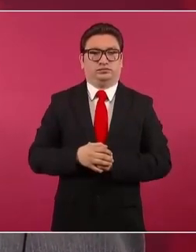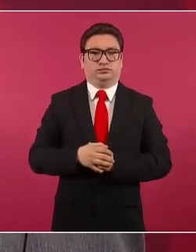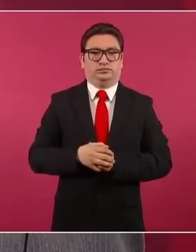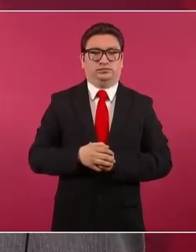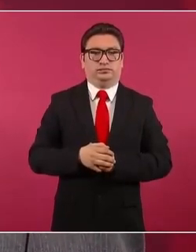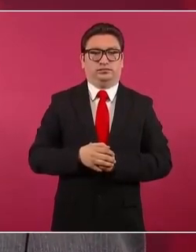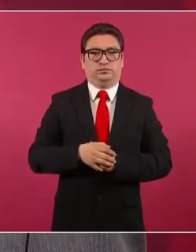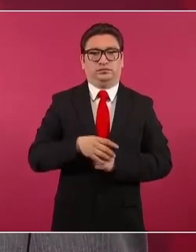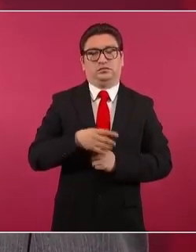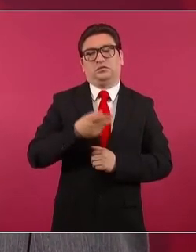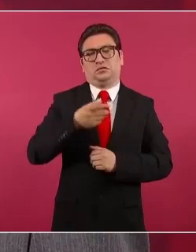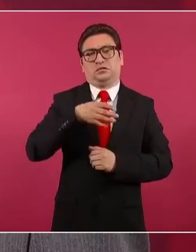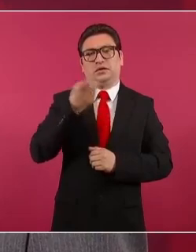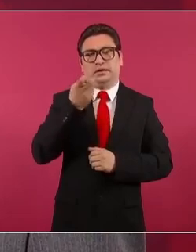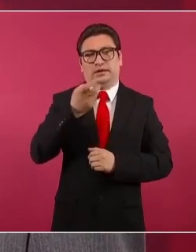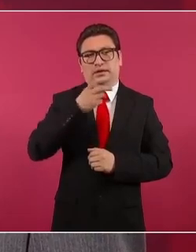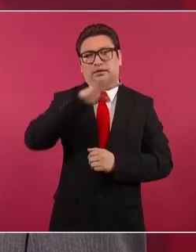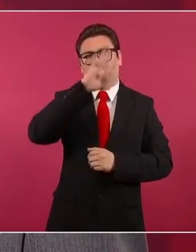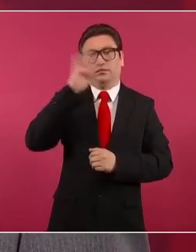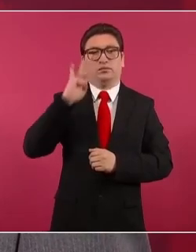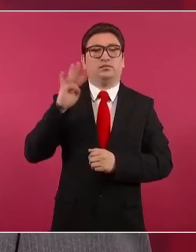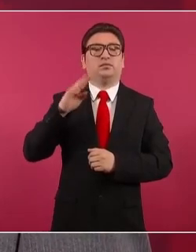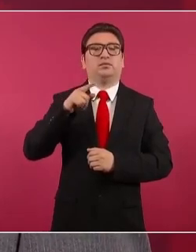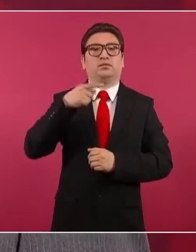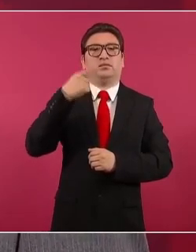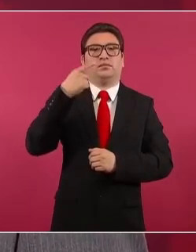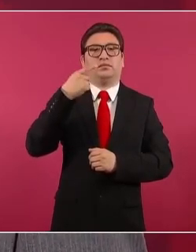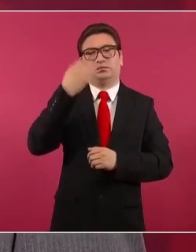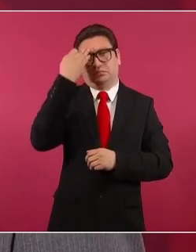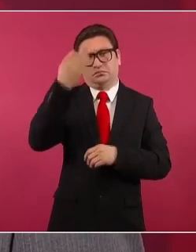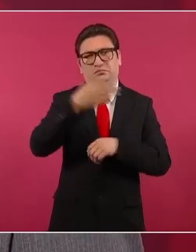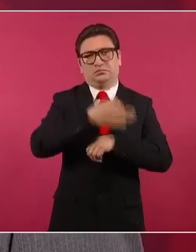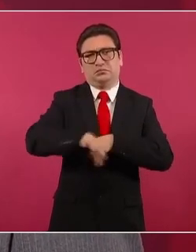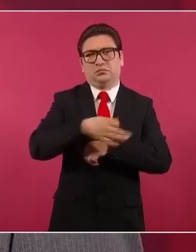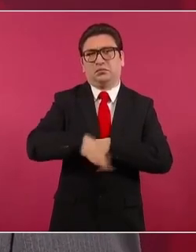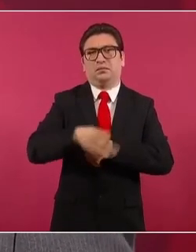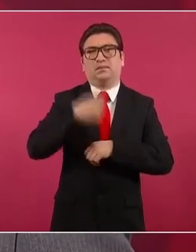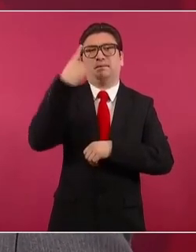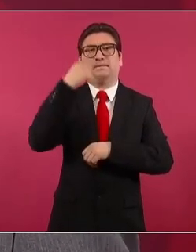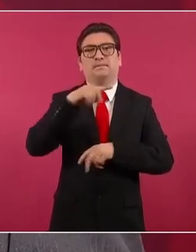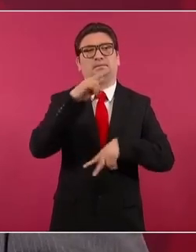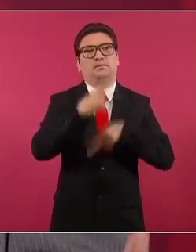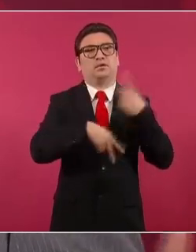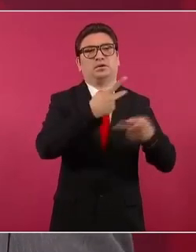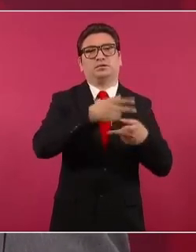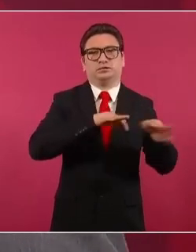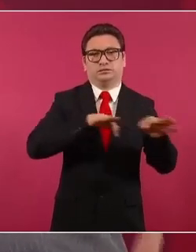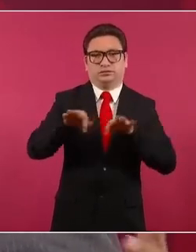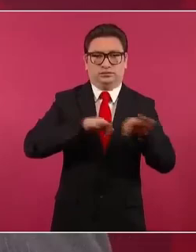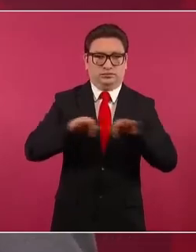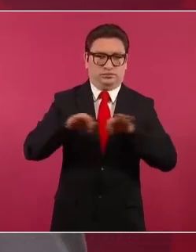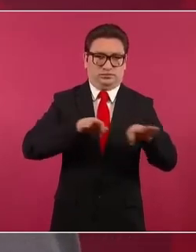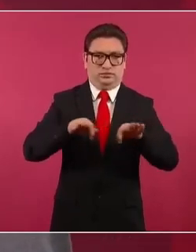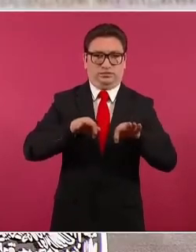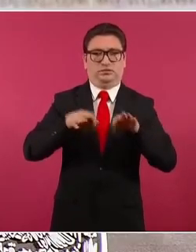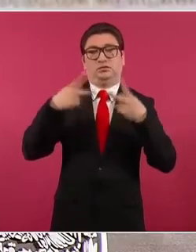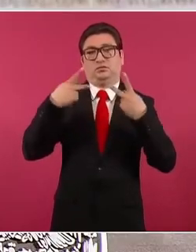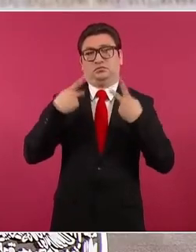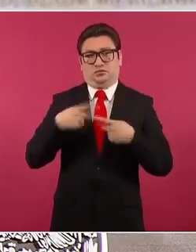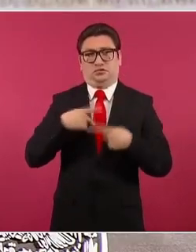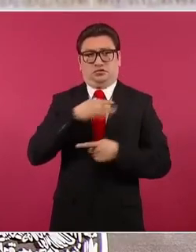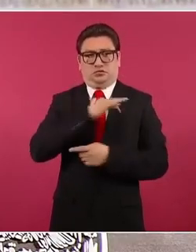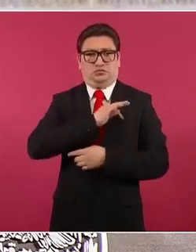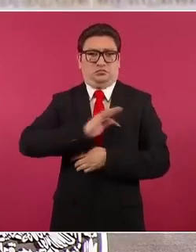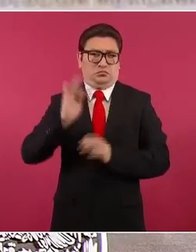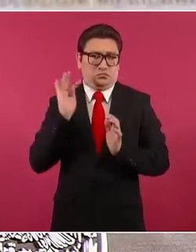visas temporales de trabajo para que la gente tenga opciones, tenga